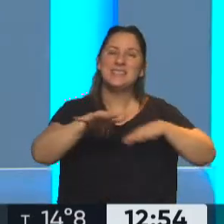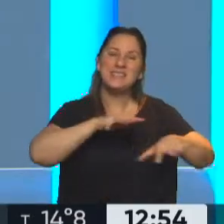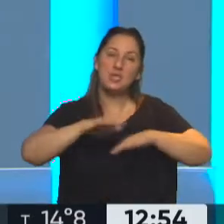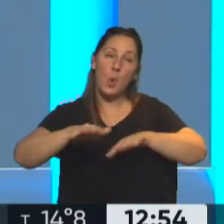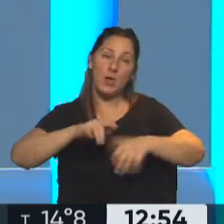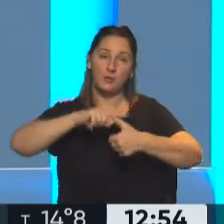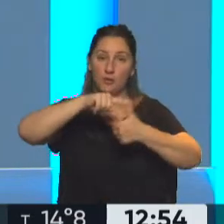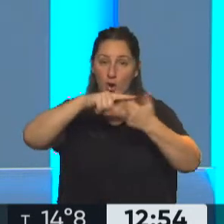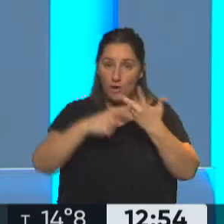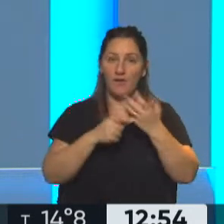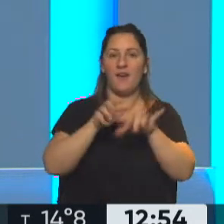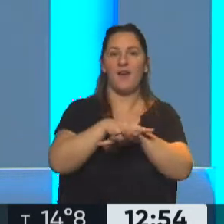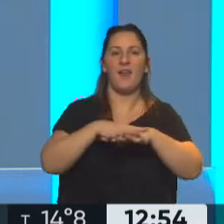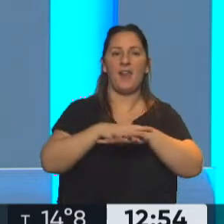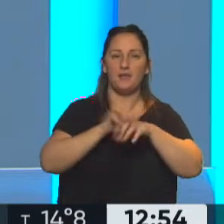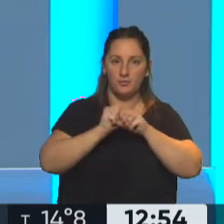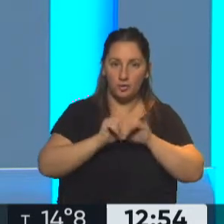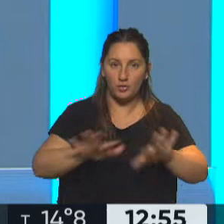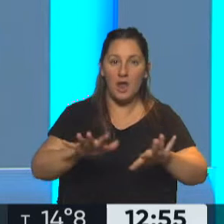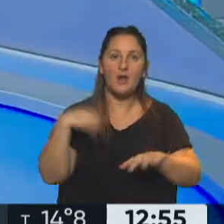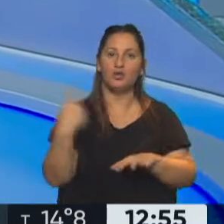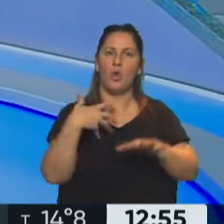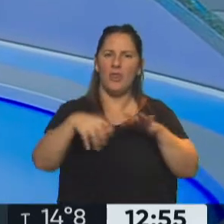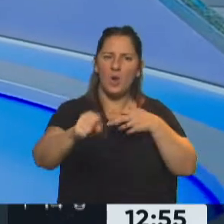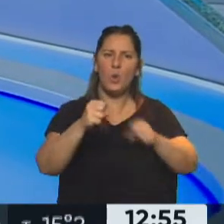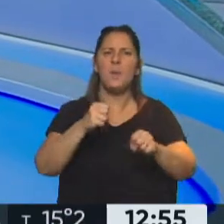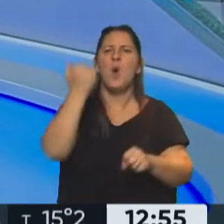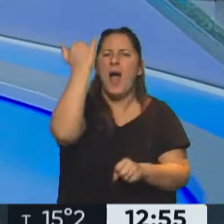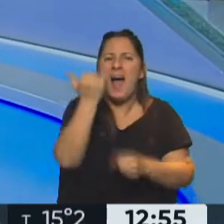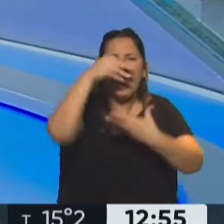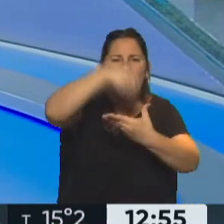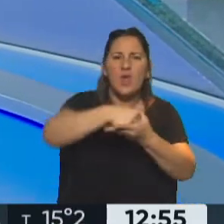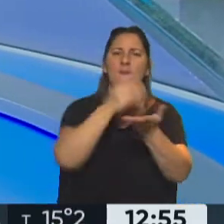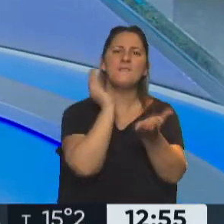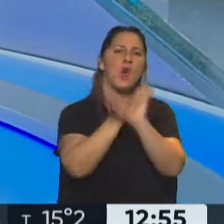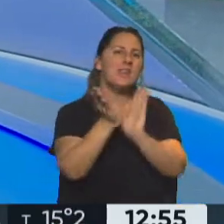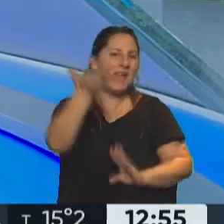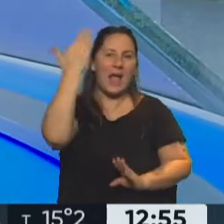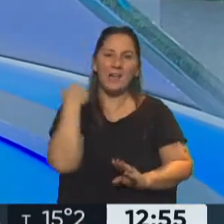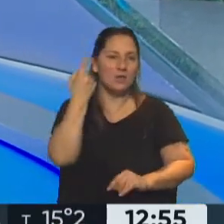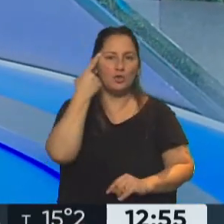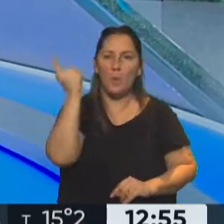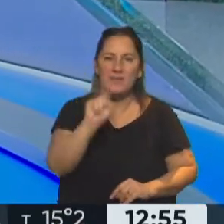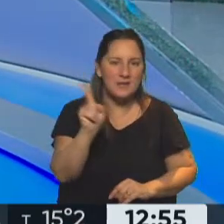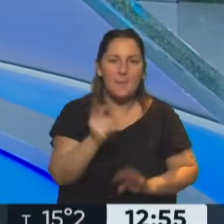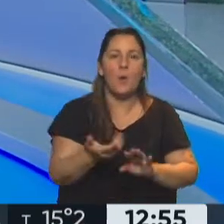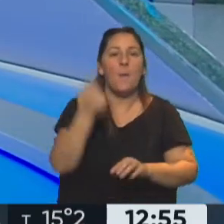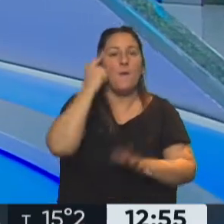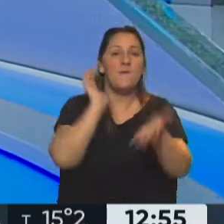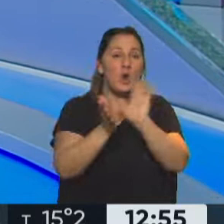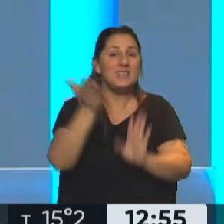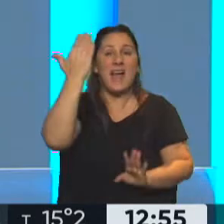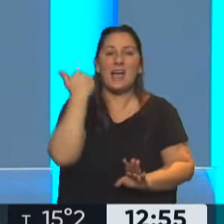decía, con las redes sociales descubrimos que hay tipos de violencia que no entendíamos antes, que no le poníamos nombre.